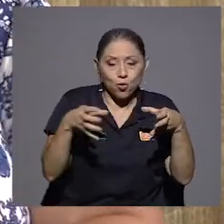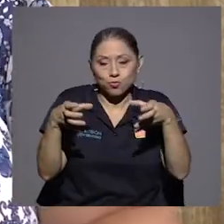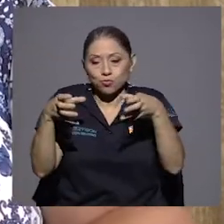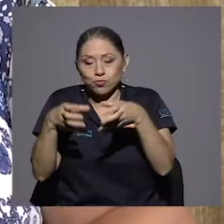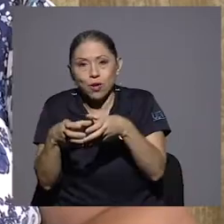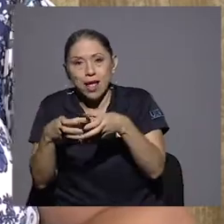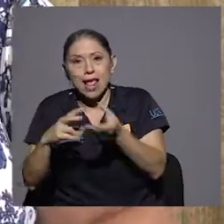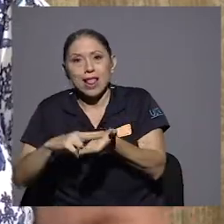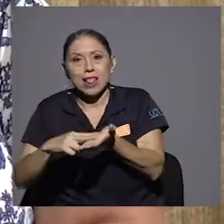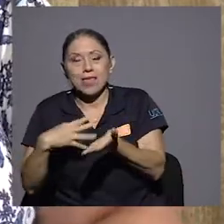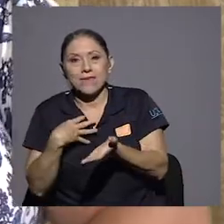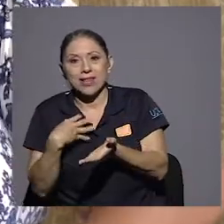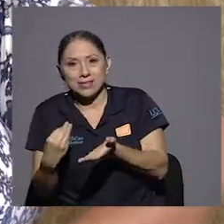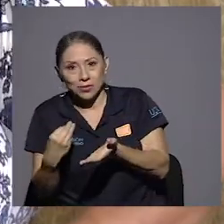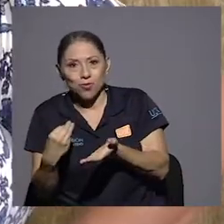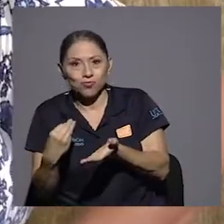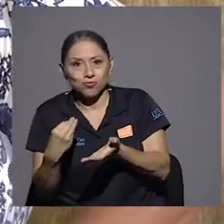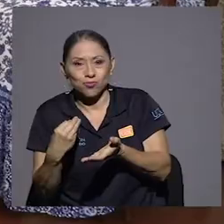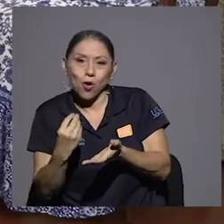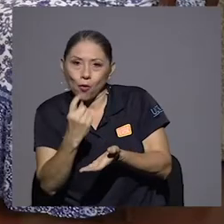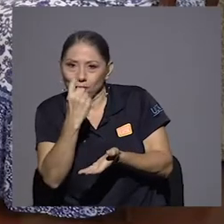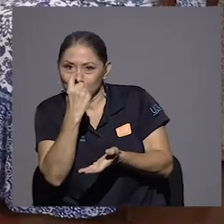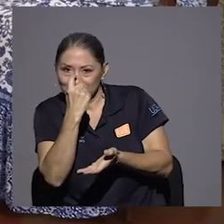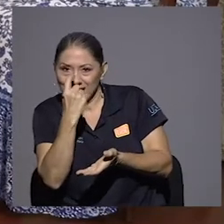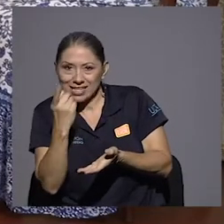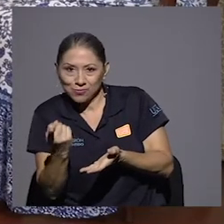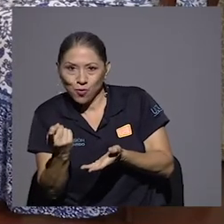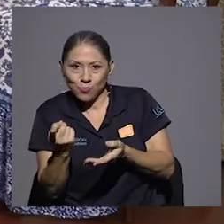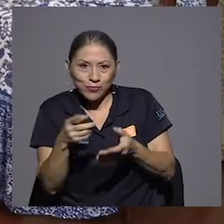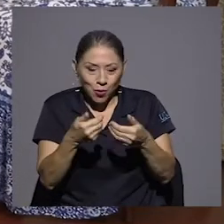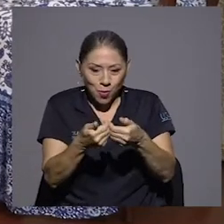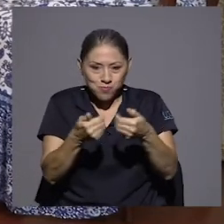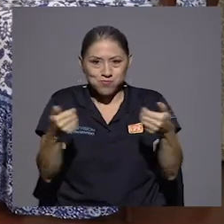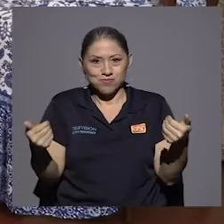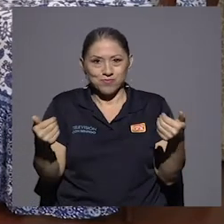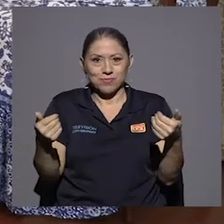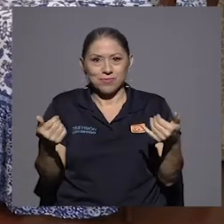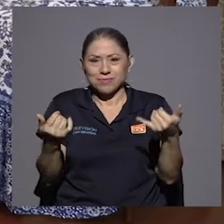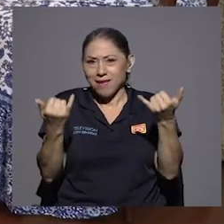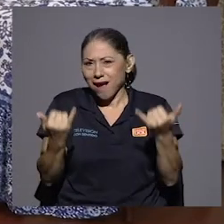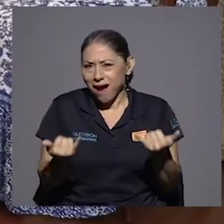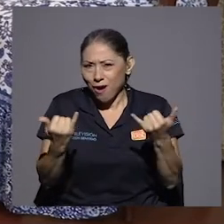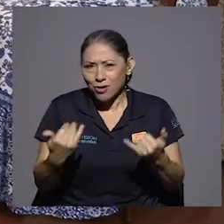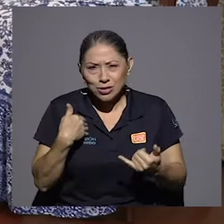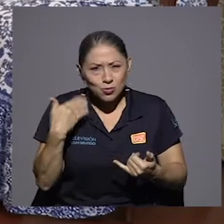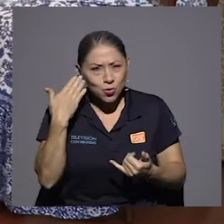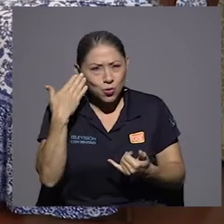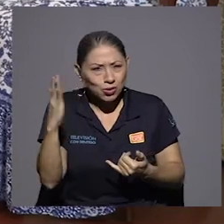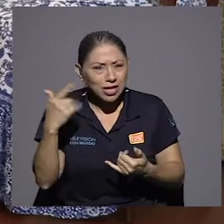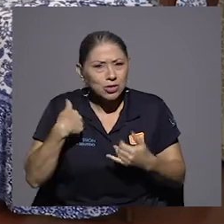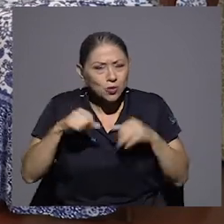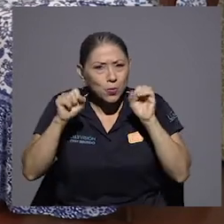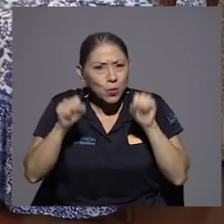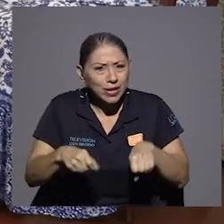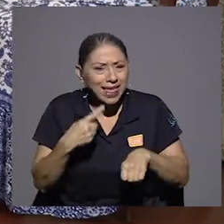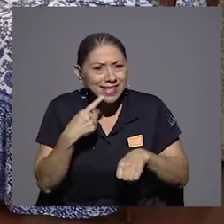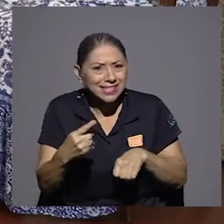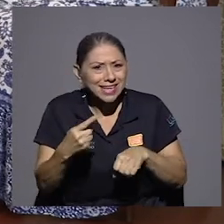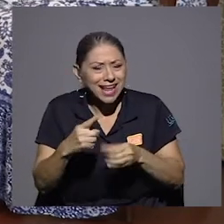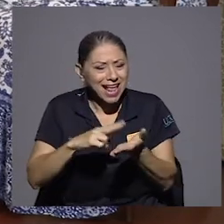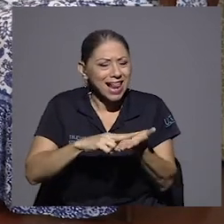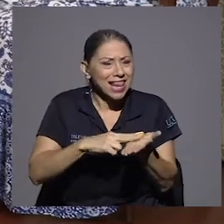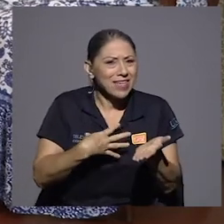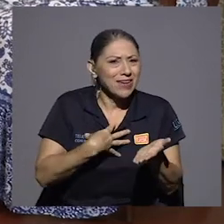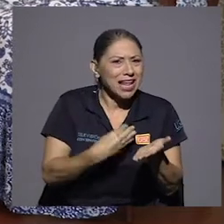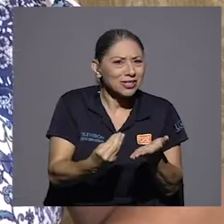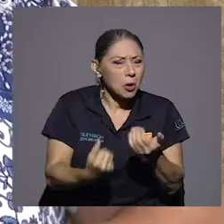mofiguirismo, como usted quiera llamarlo. Que ahora yo no sé si yo podría hacer lo mismo decir liberación y mofiguirismo, yo creo que